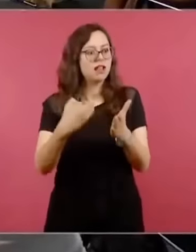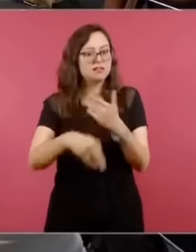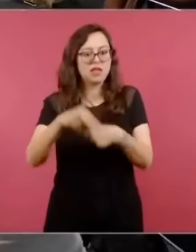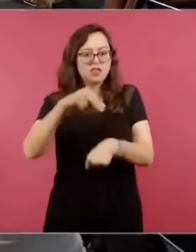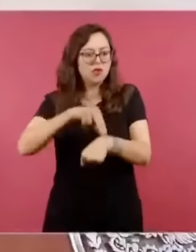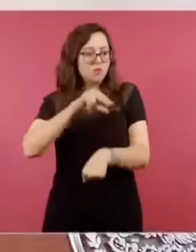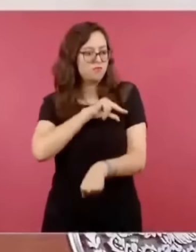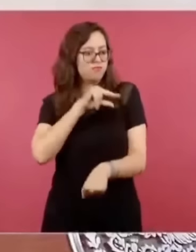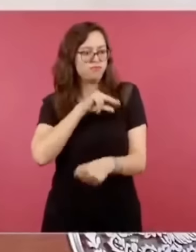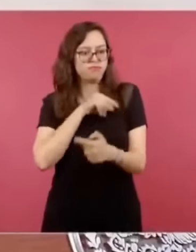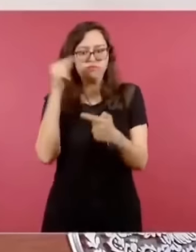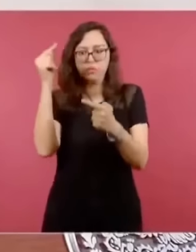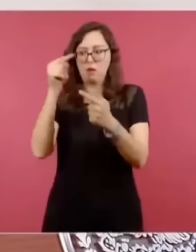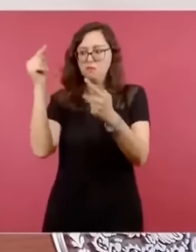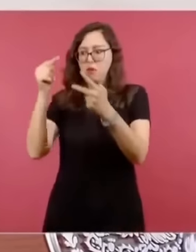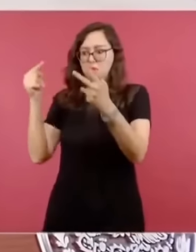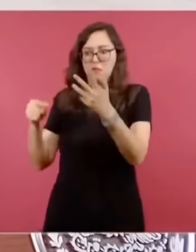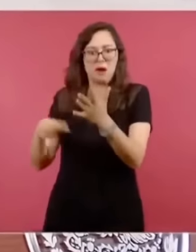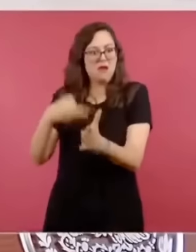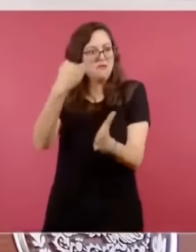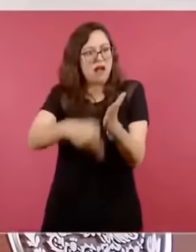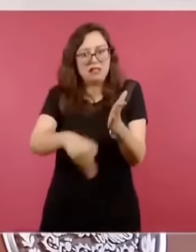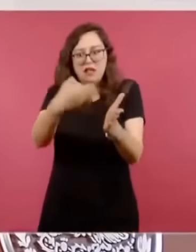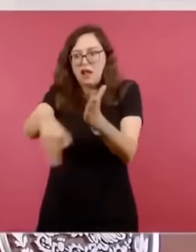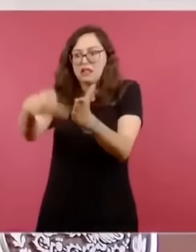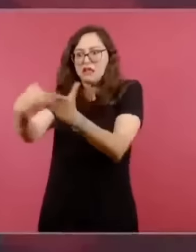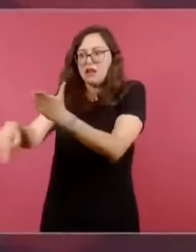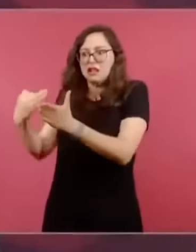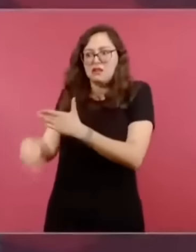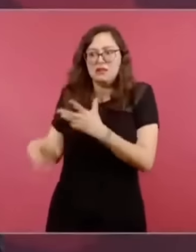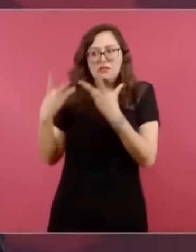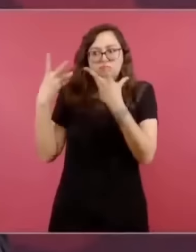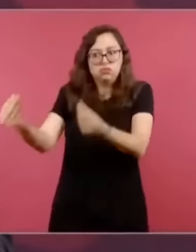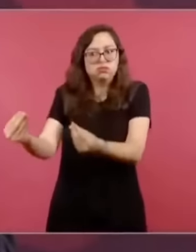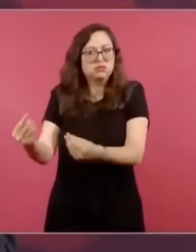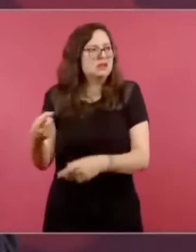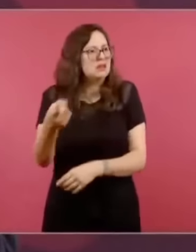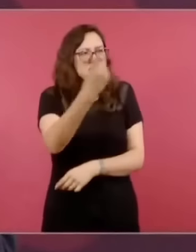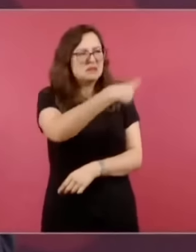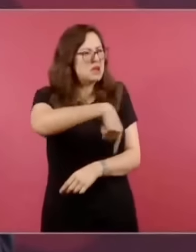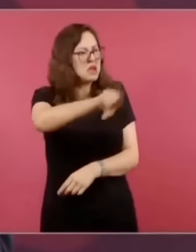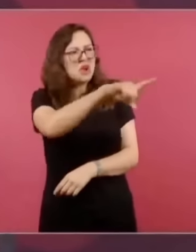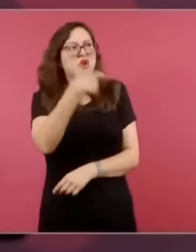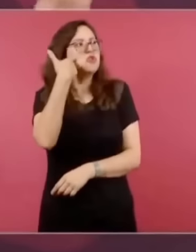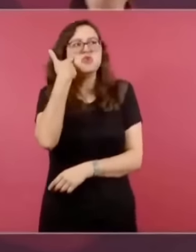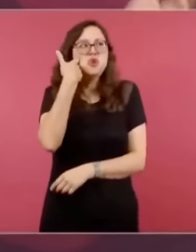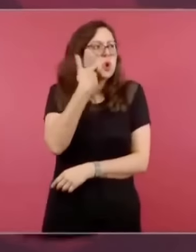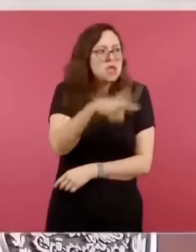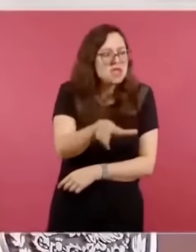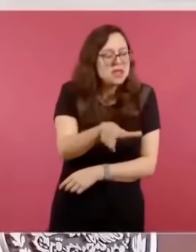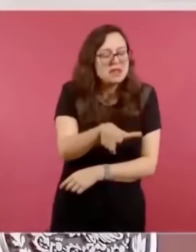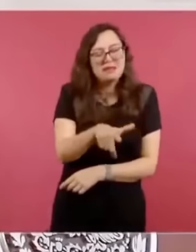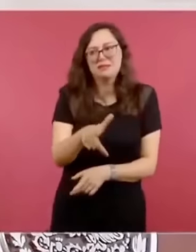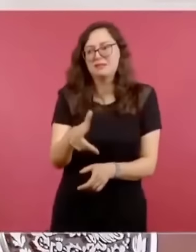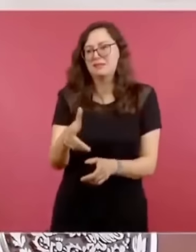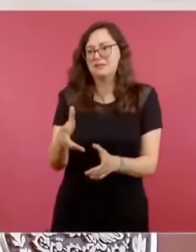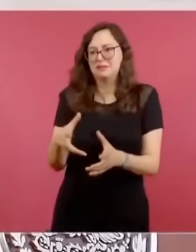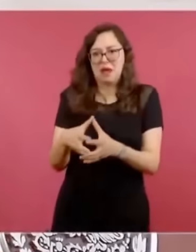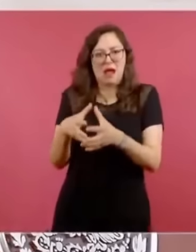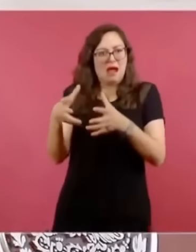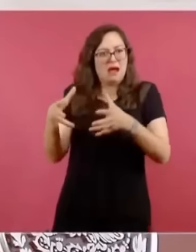que nos dejó el periodo neoliberal fue esa, que no tenemos los médicos